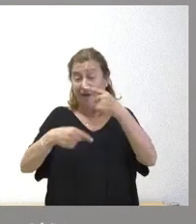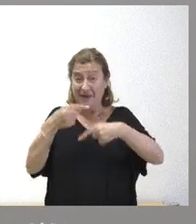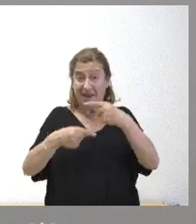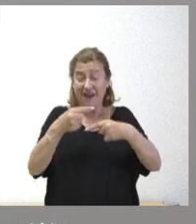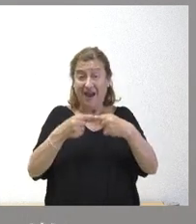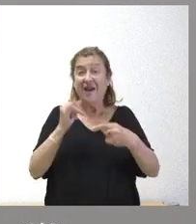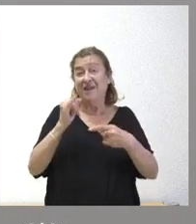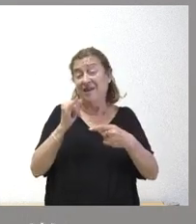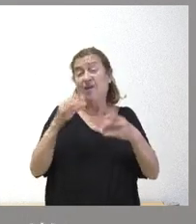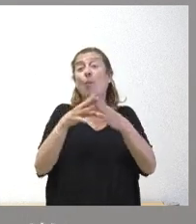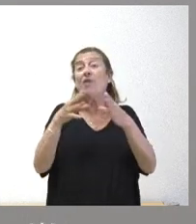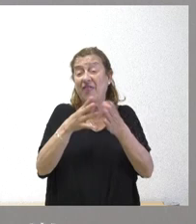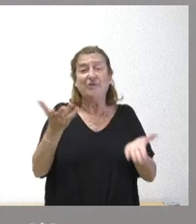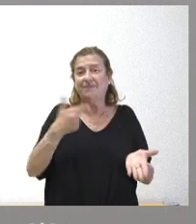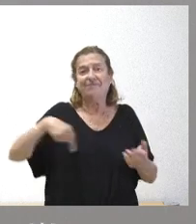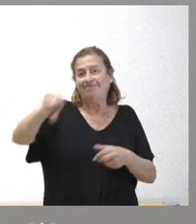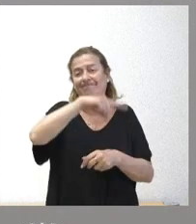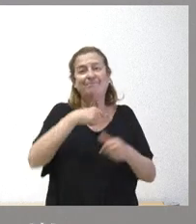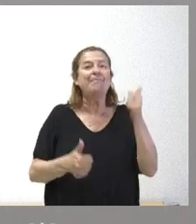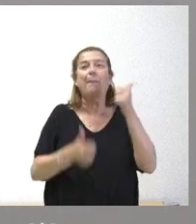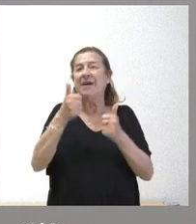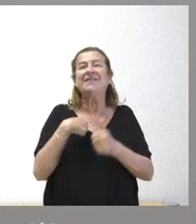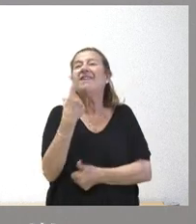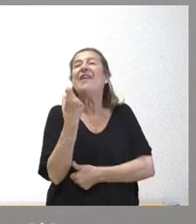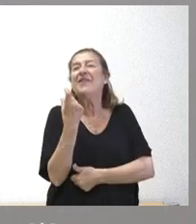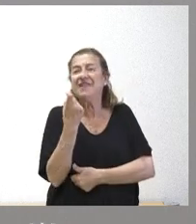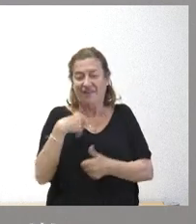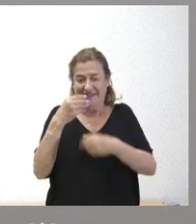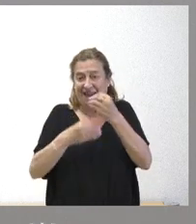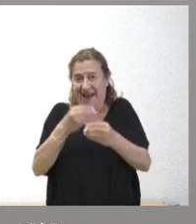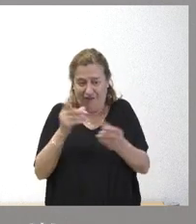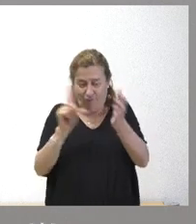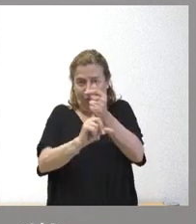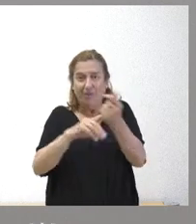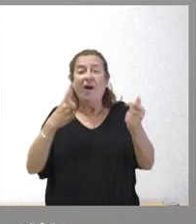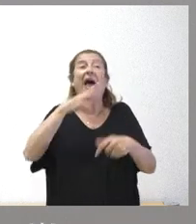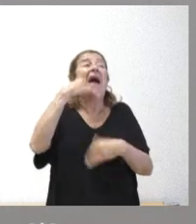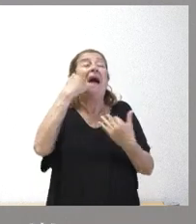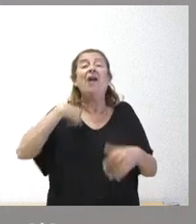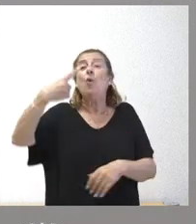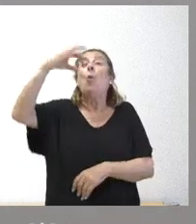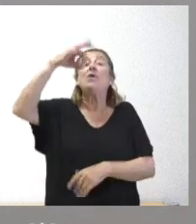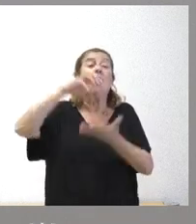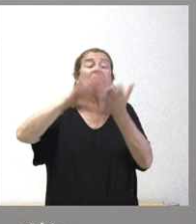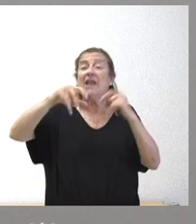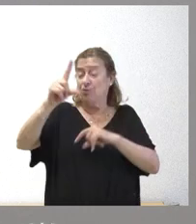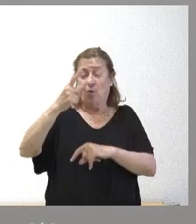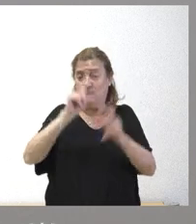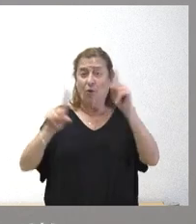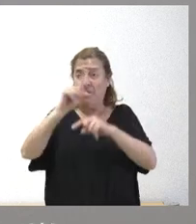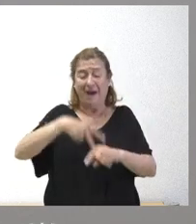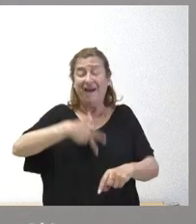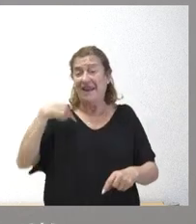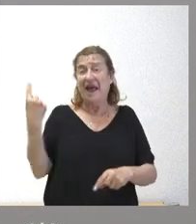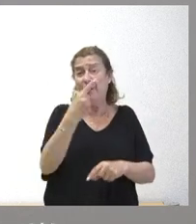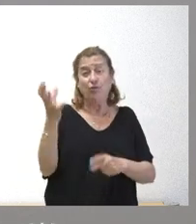y comunitarias, pues somos las que tenemos más necesidad de que esto se resuelva. Pero esto no es algo único de Castilla y León, es un problema general de